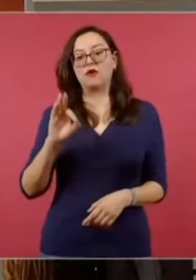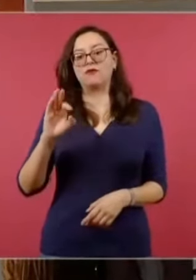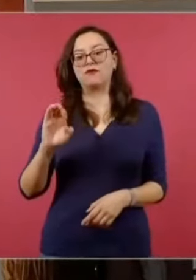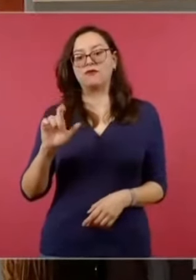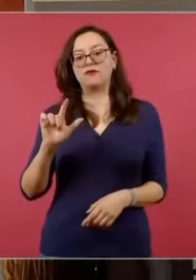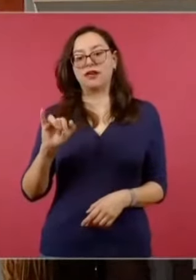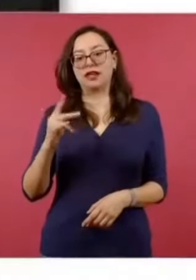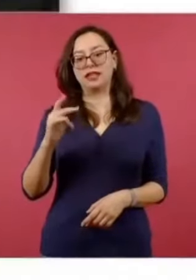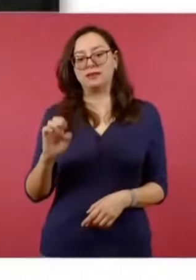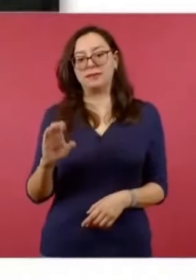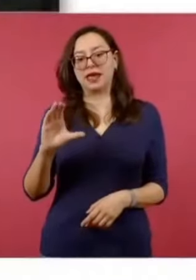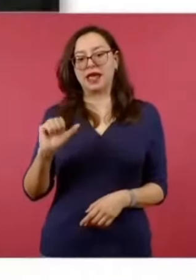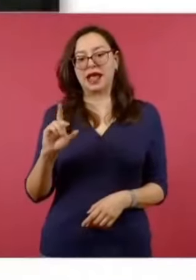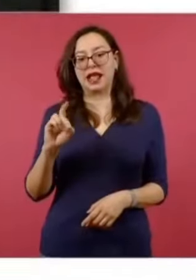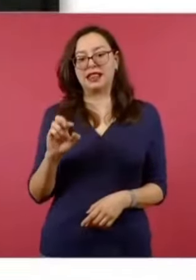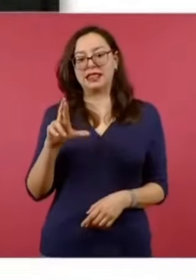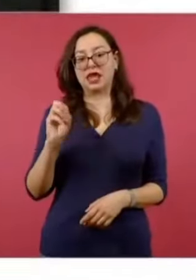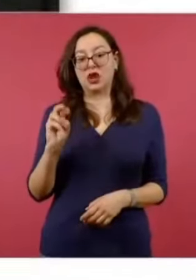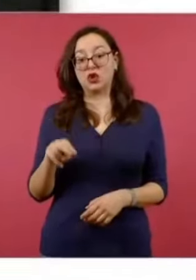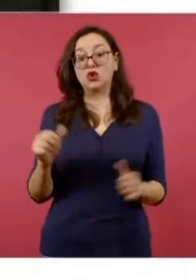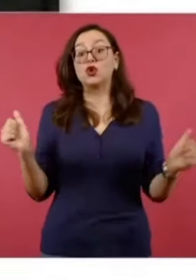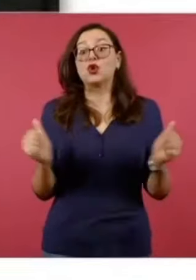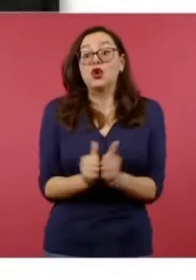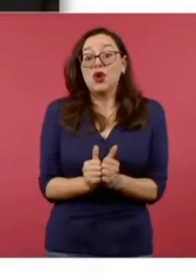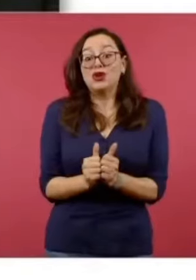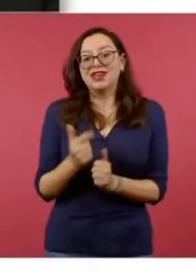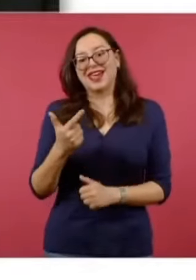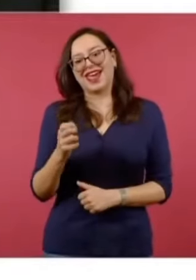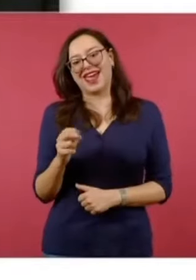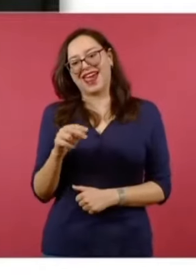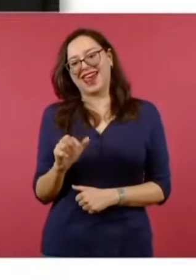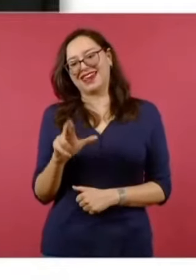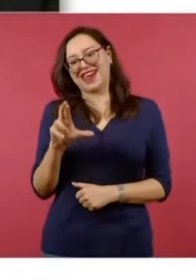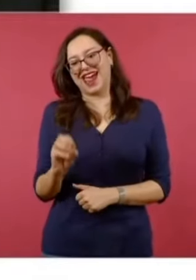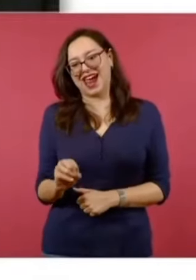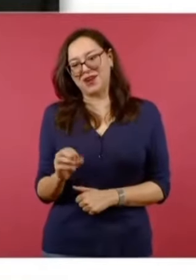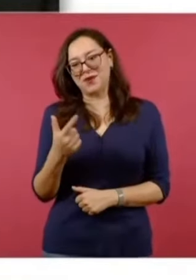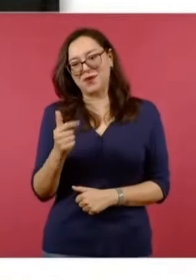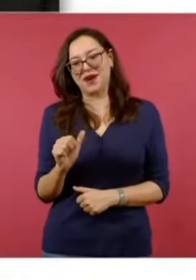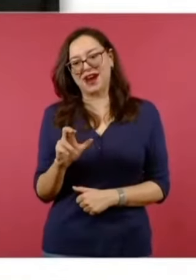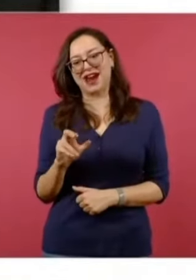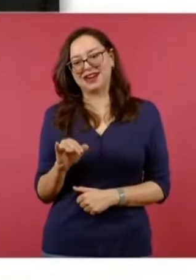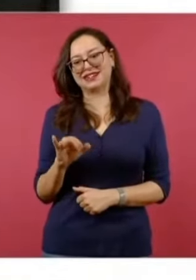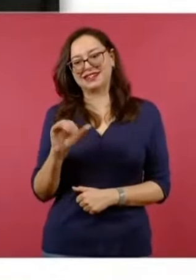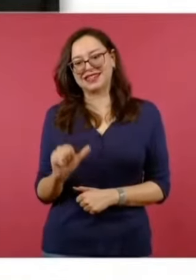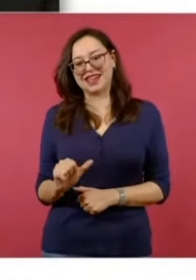Genaro García Luna. Exactamente. ¿Y qué creen que están haciendo? Pues miren, lo están